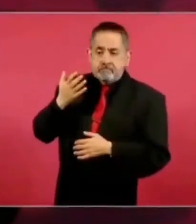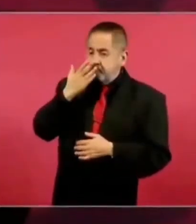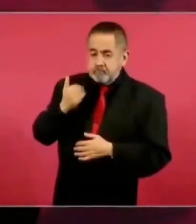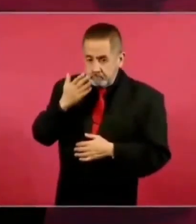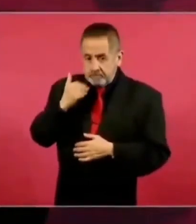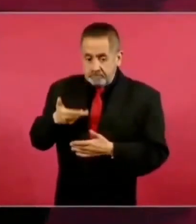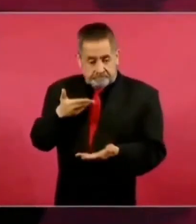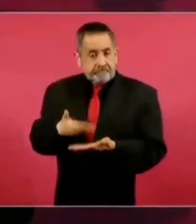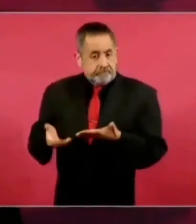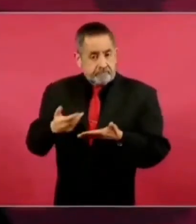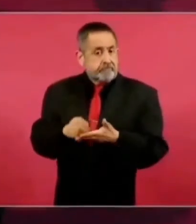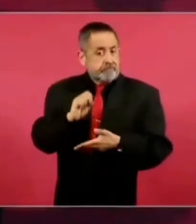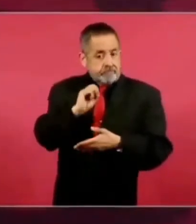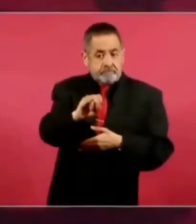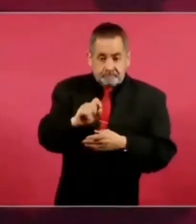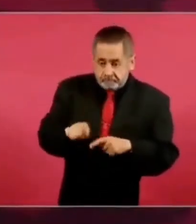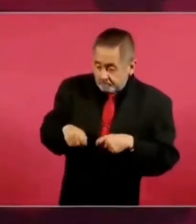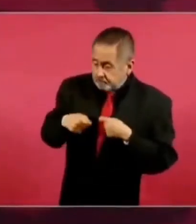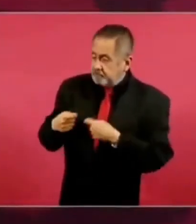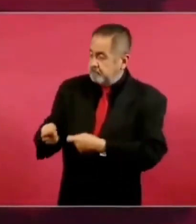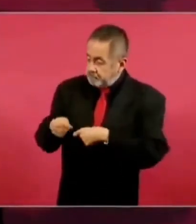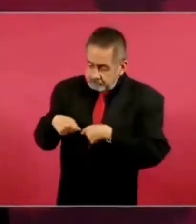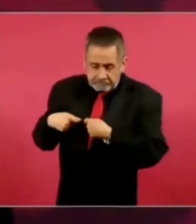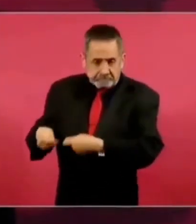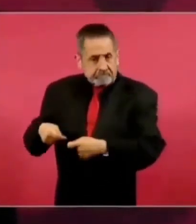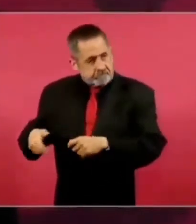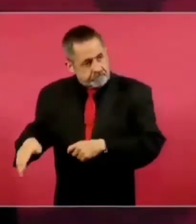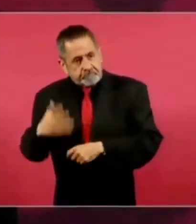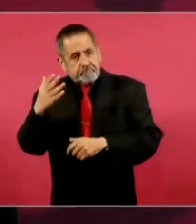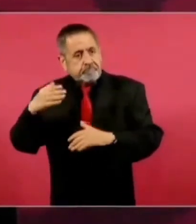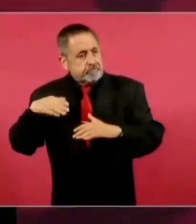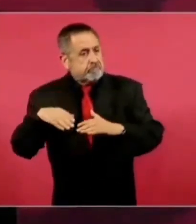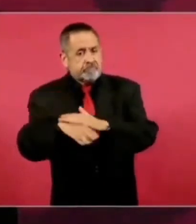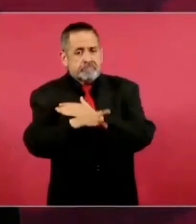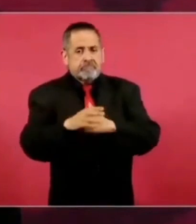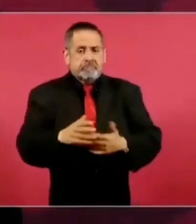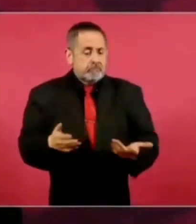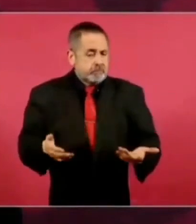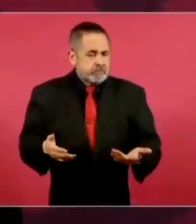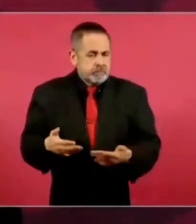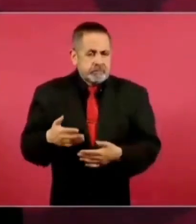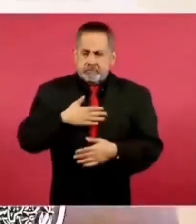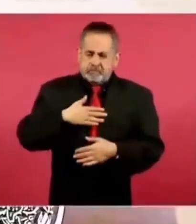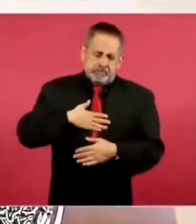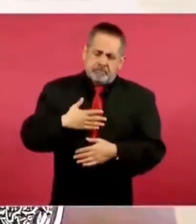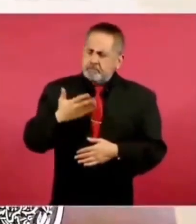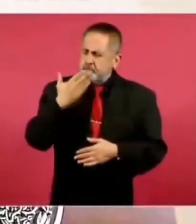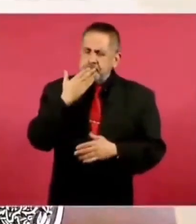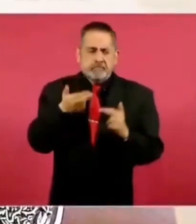Entonces, nosotros hemos tenido, pues, una muy buena relación.